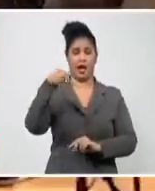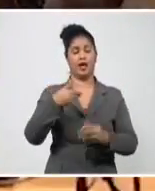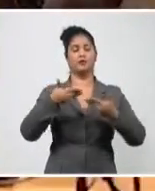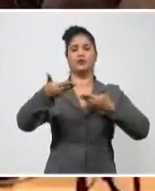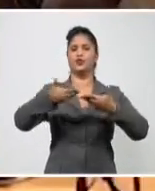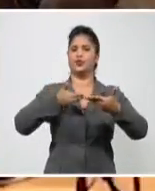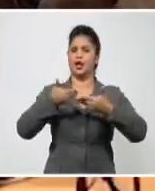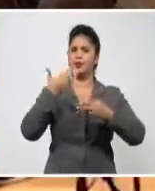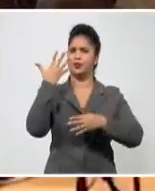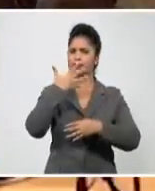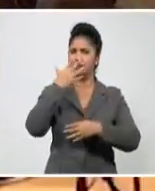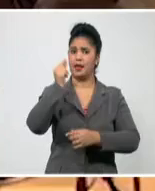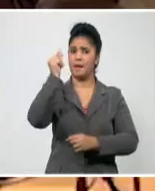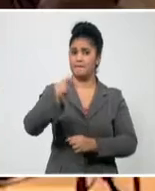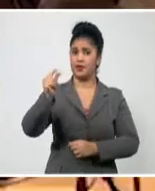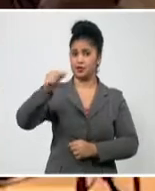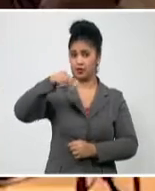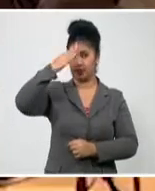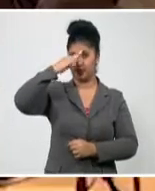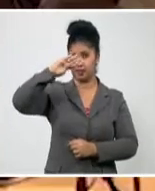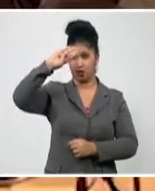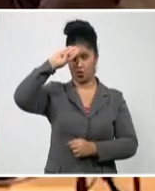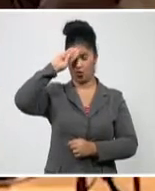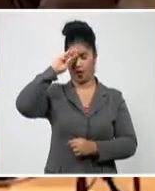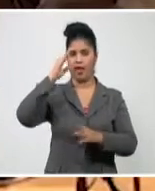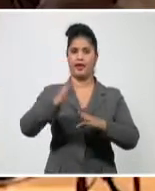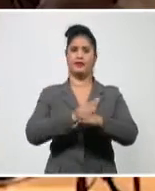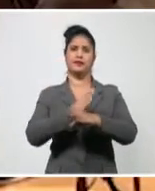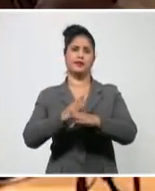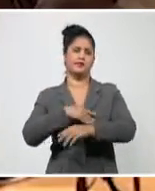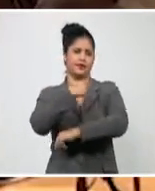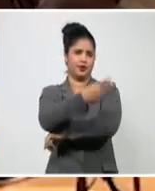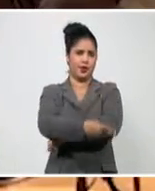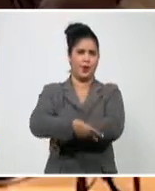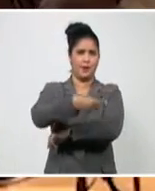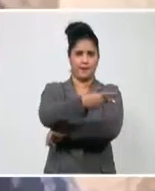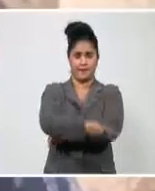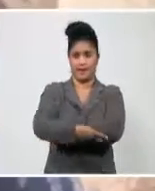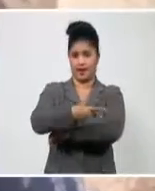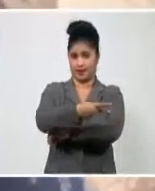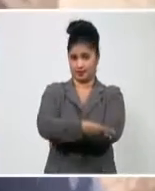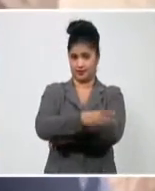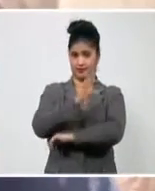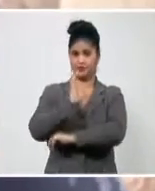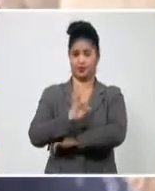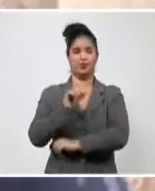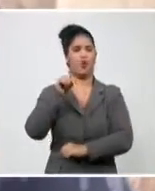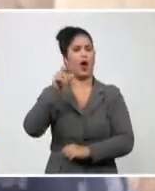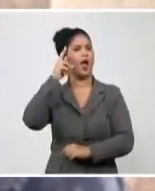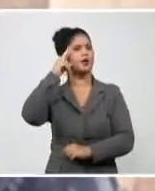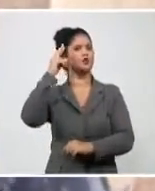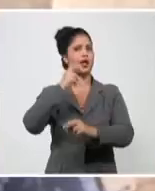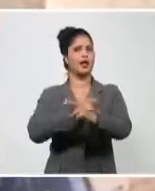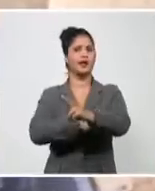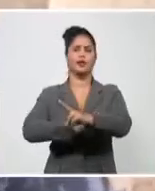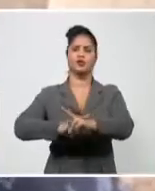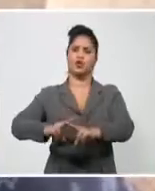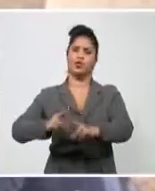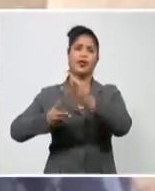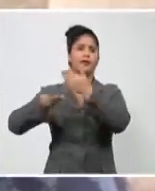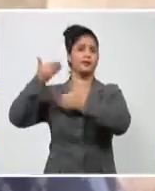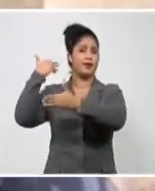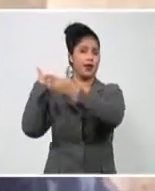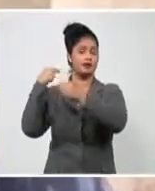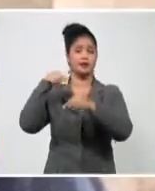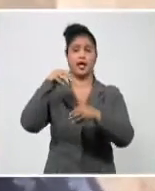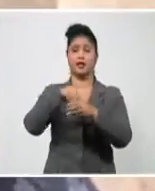norteamericanos. Estas presentaciones se desarrollan a través de la alianza entre el Hot House de Chicago, por idea de Margarit Hodberg, directora ejecutiva